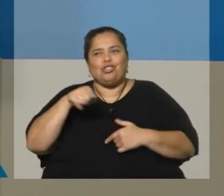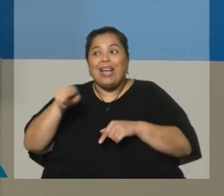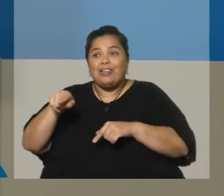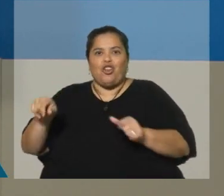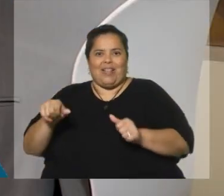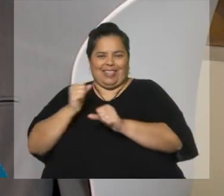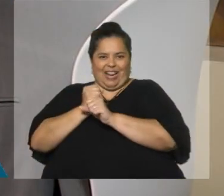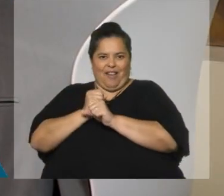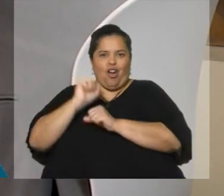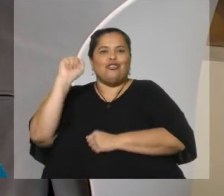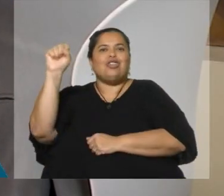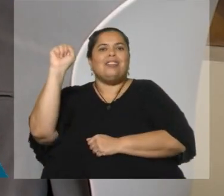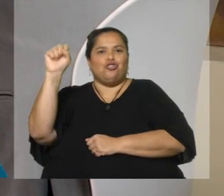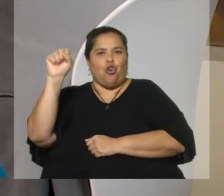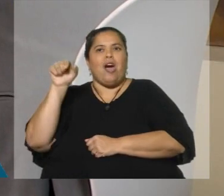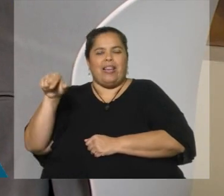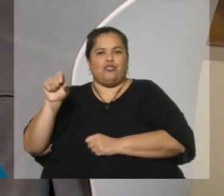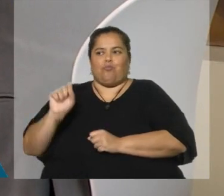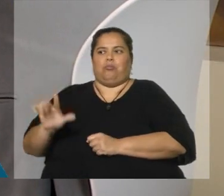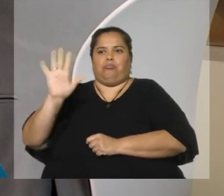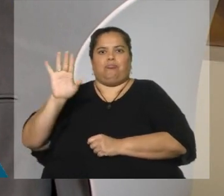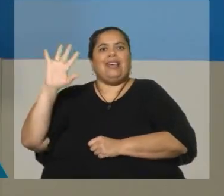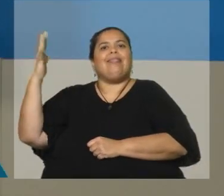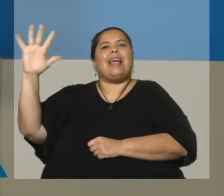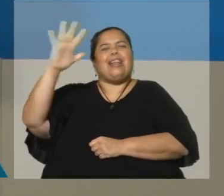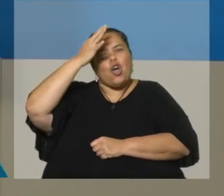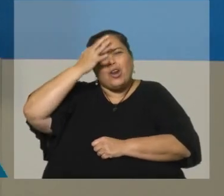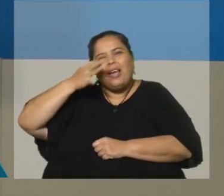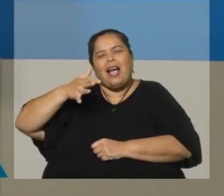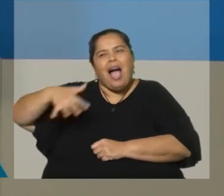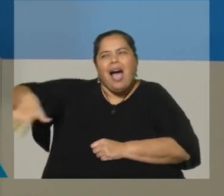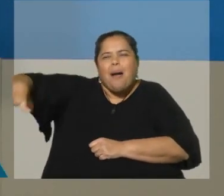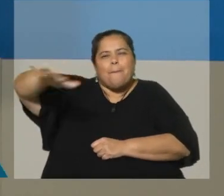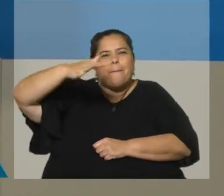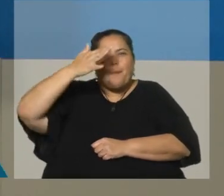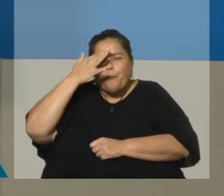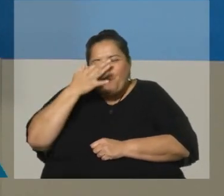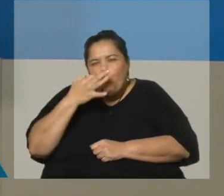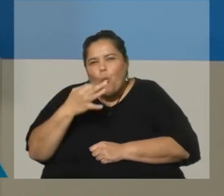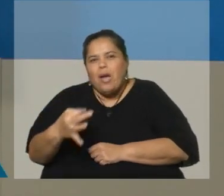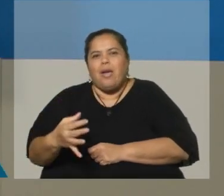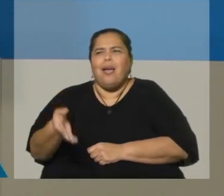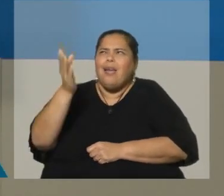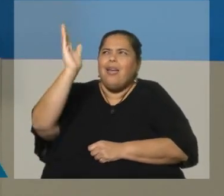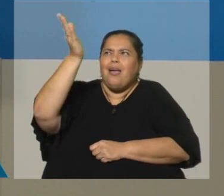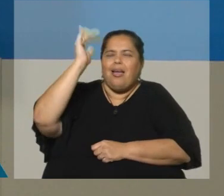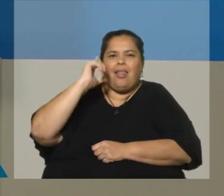El propio policía es el censista ahí. Sí, en el interior, digamos... En el rural. En el interior